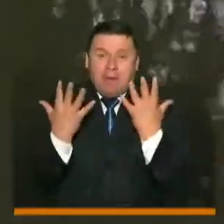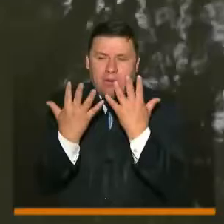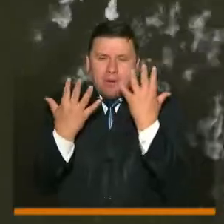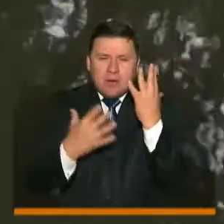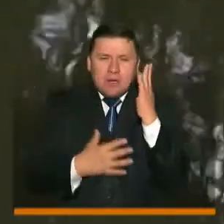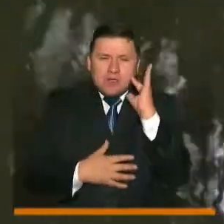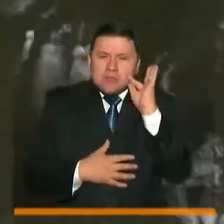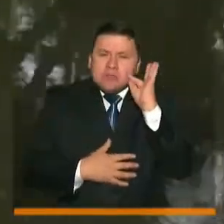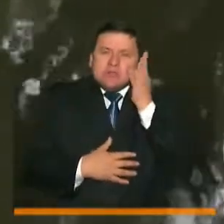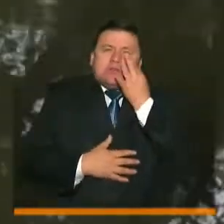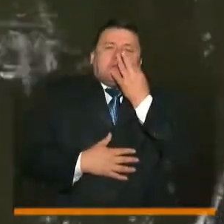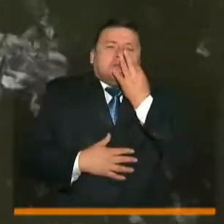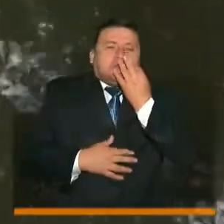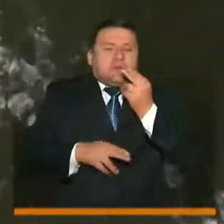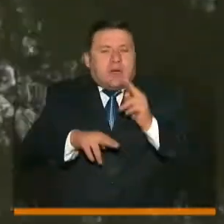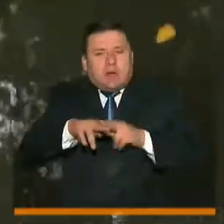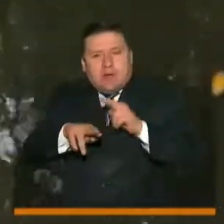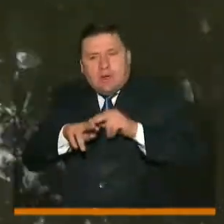Riqueza natural.